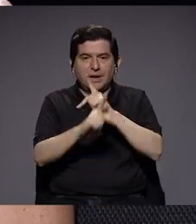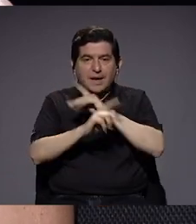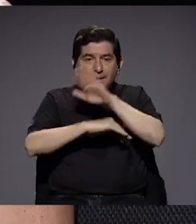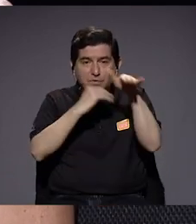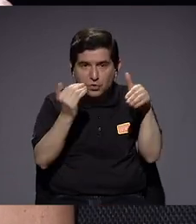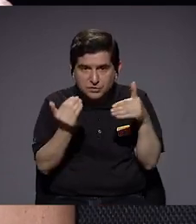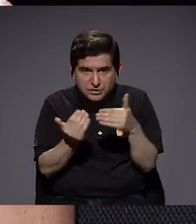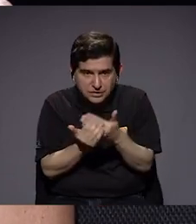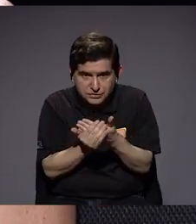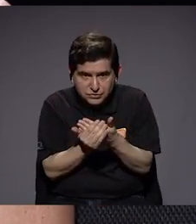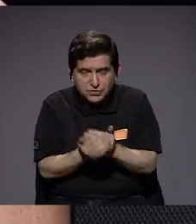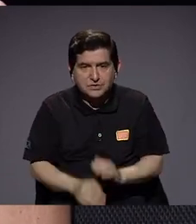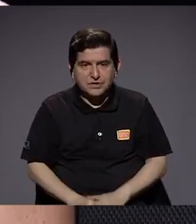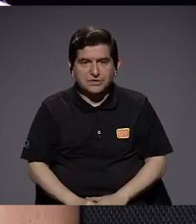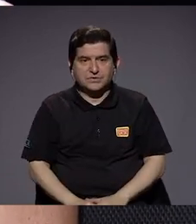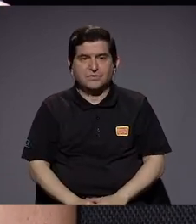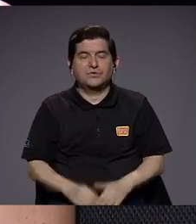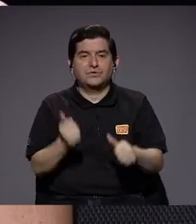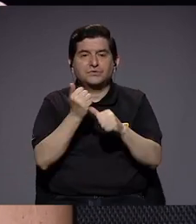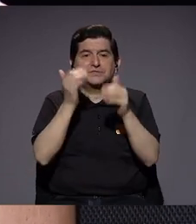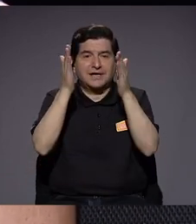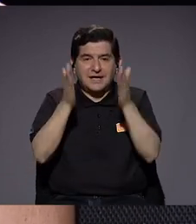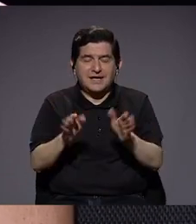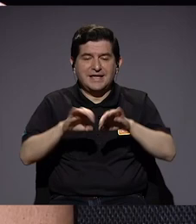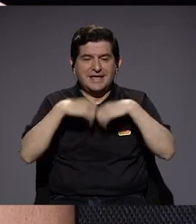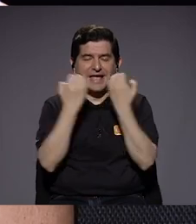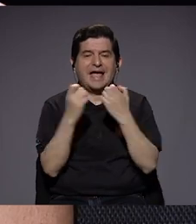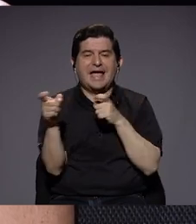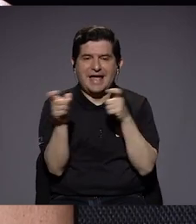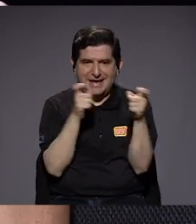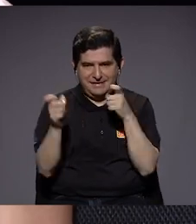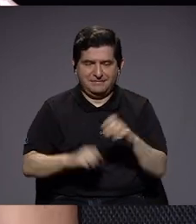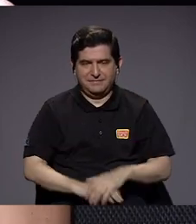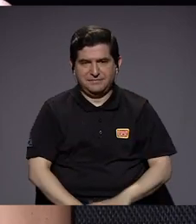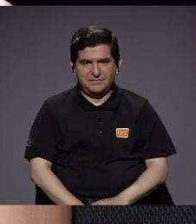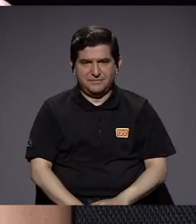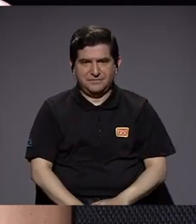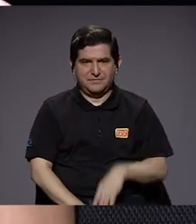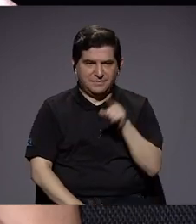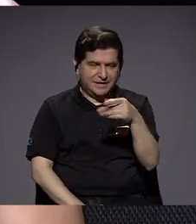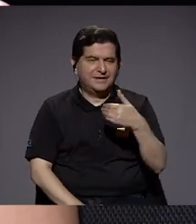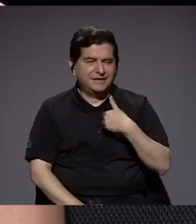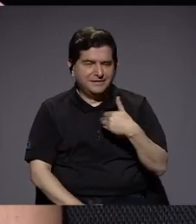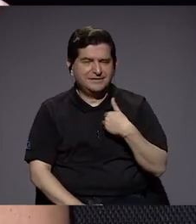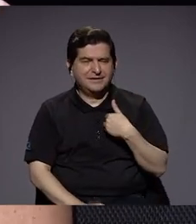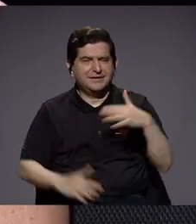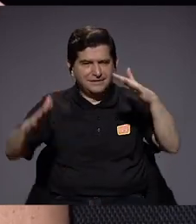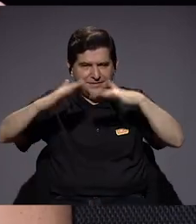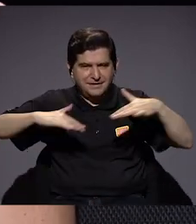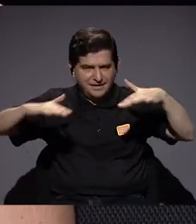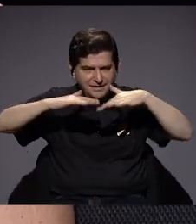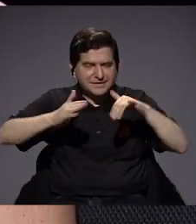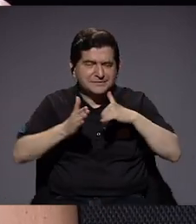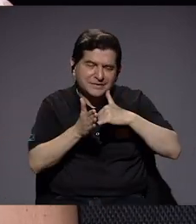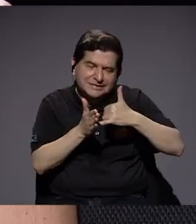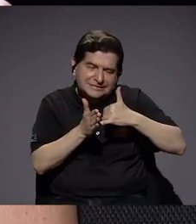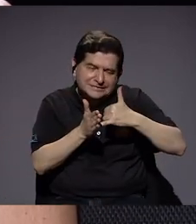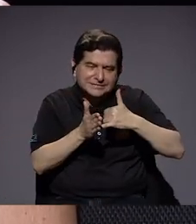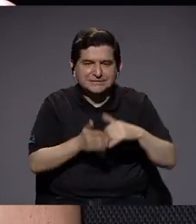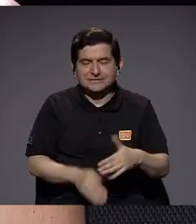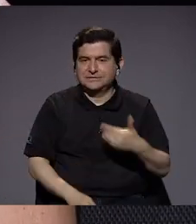los y las asesoras y el equipo administrativo. De alguna manera, ahí ha habido un espacio de debilidad